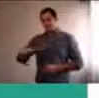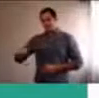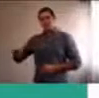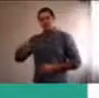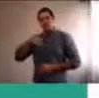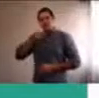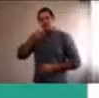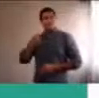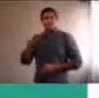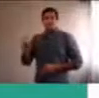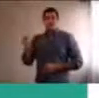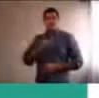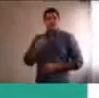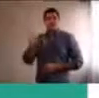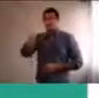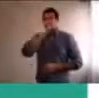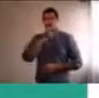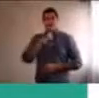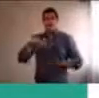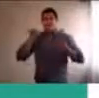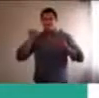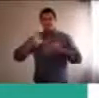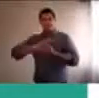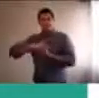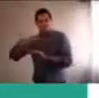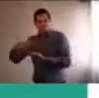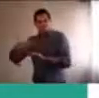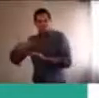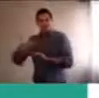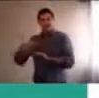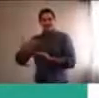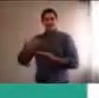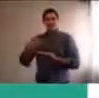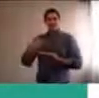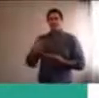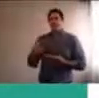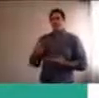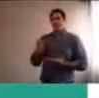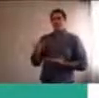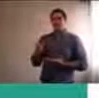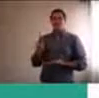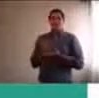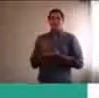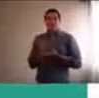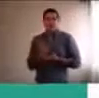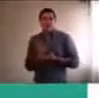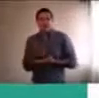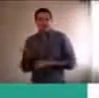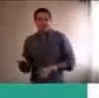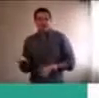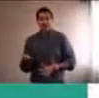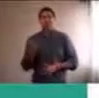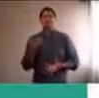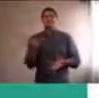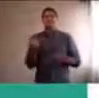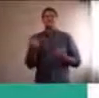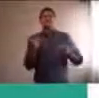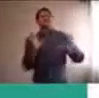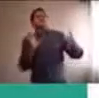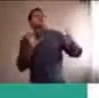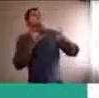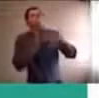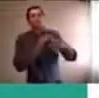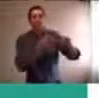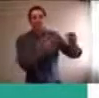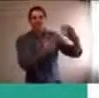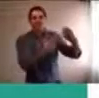exigencias, de escolaridad, con teleconferencias, bueno, hay que armar, una rutina, y un organigrama, porque si no, cada